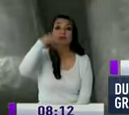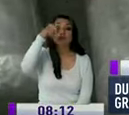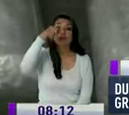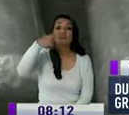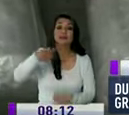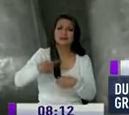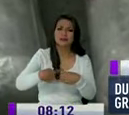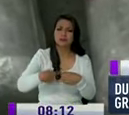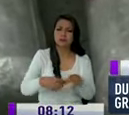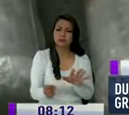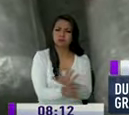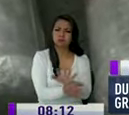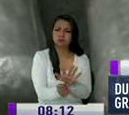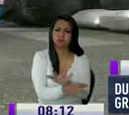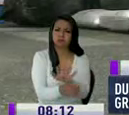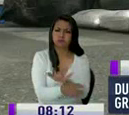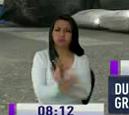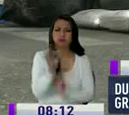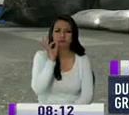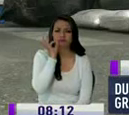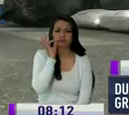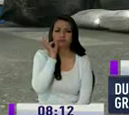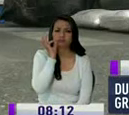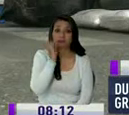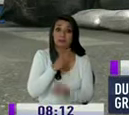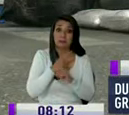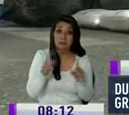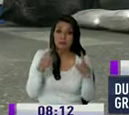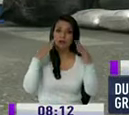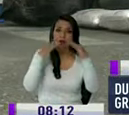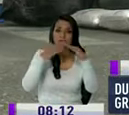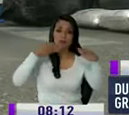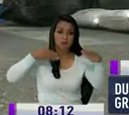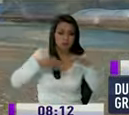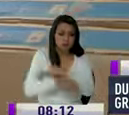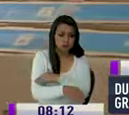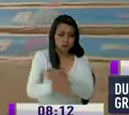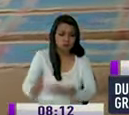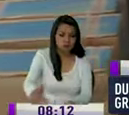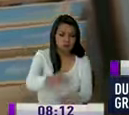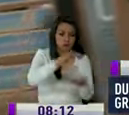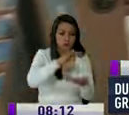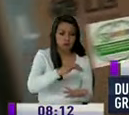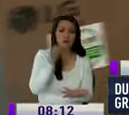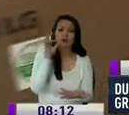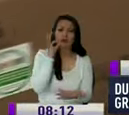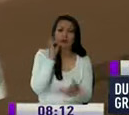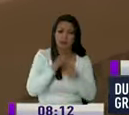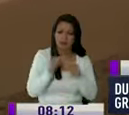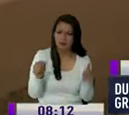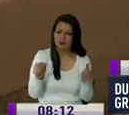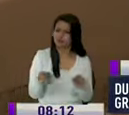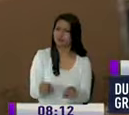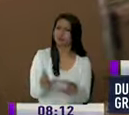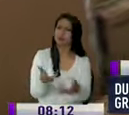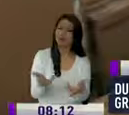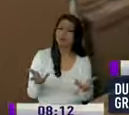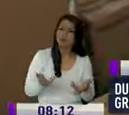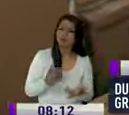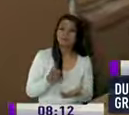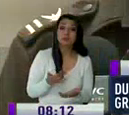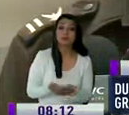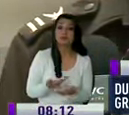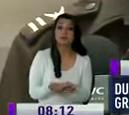se almacenaban estas sustancias no obstante al hacer el allanamiento respectivo la sorpresa fue que había mercadería que no pudieron